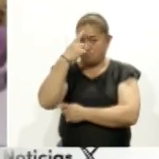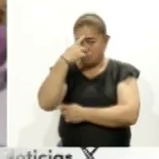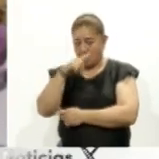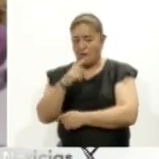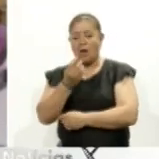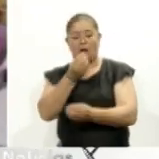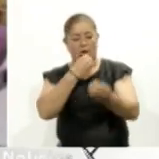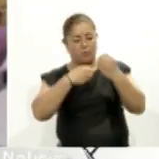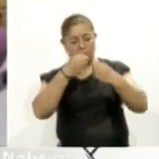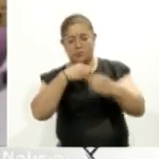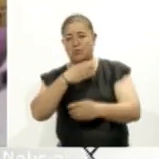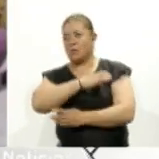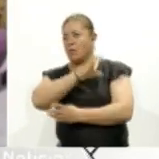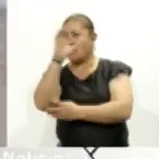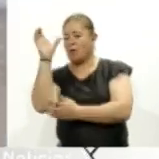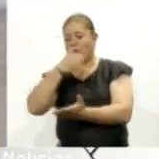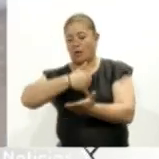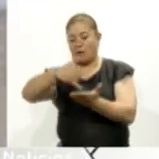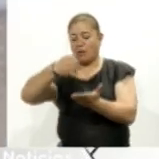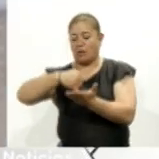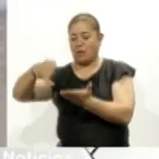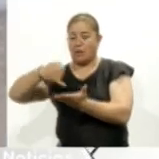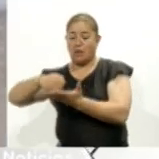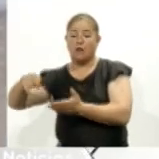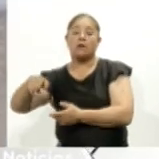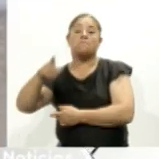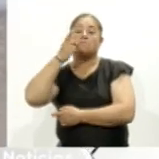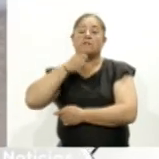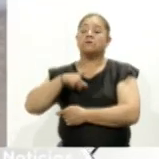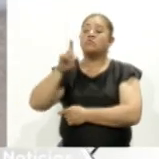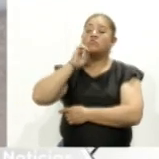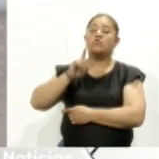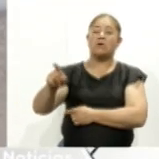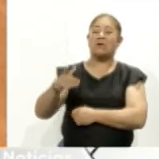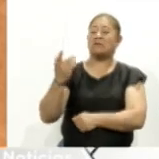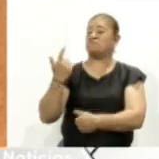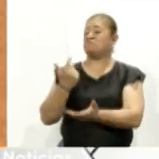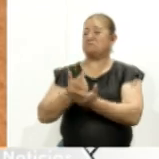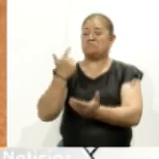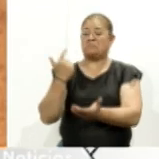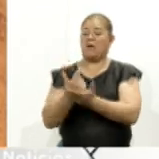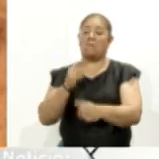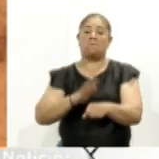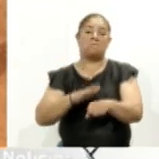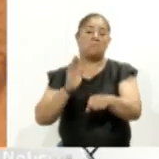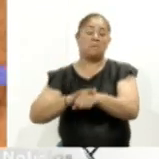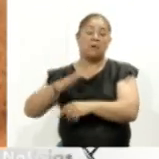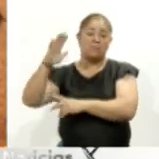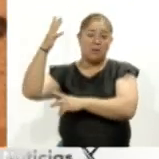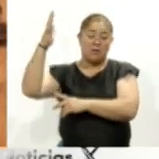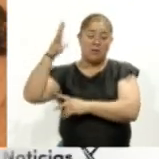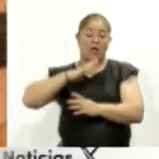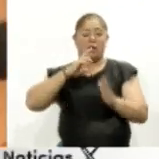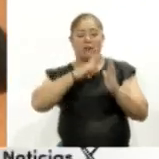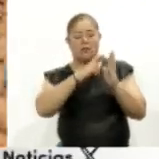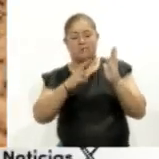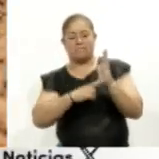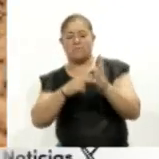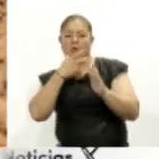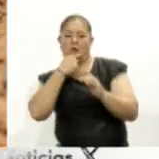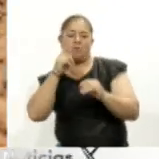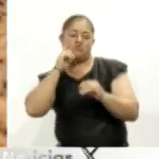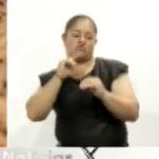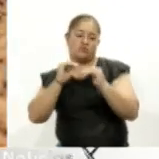agricultura el estudio concluye que las mujeres son más afectadas por el cambio climático por las normas de género y las políticas